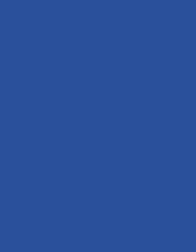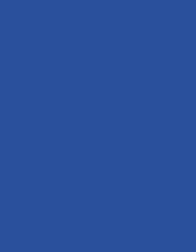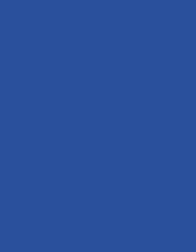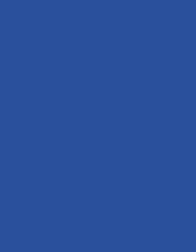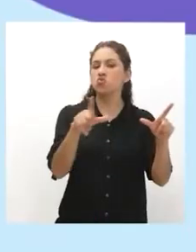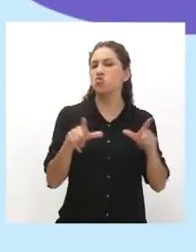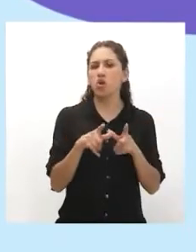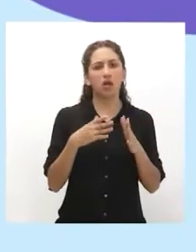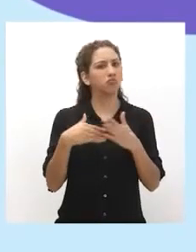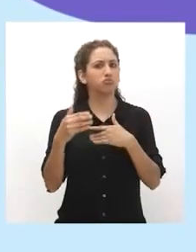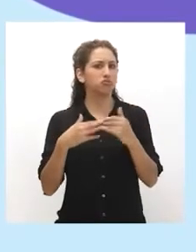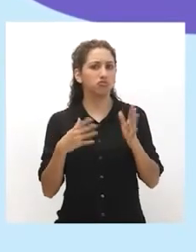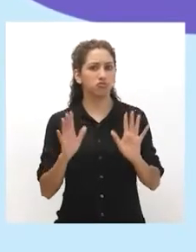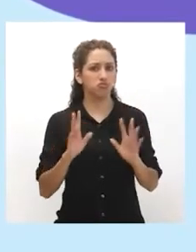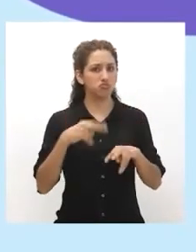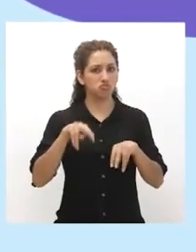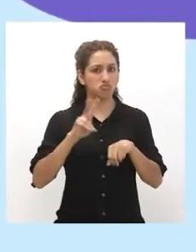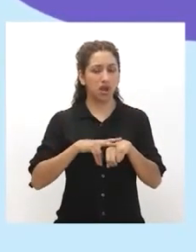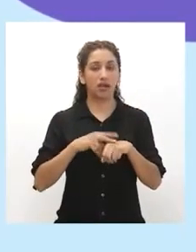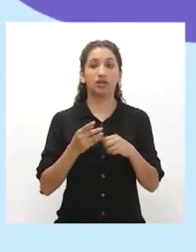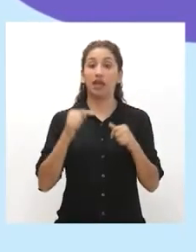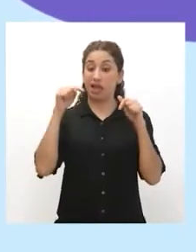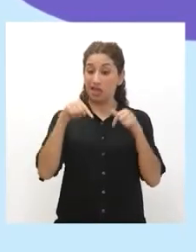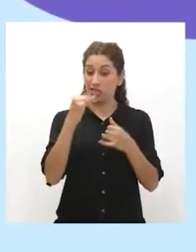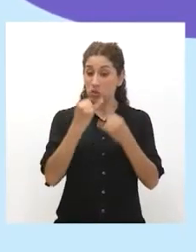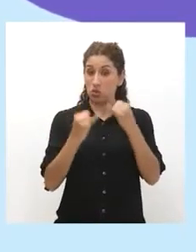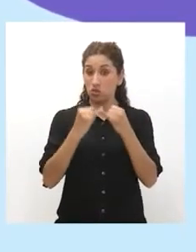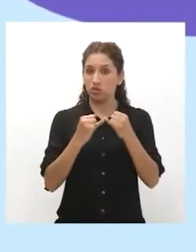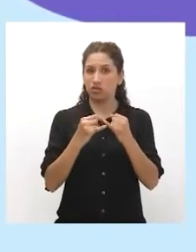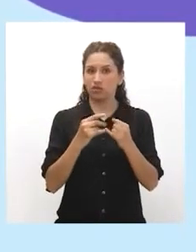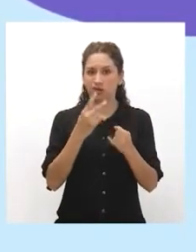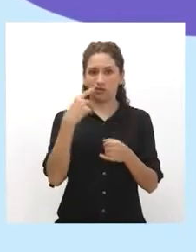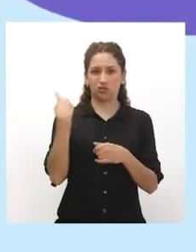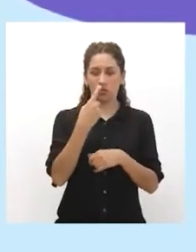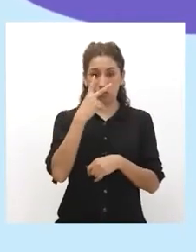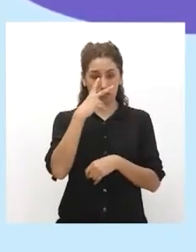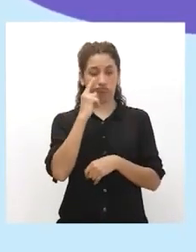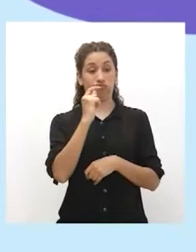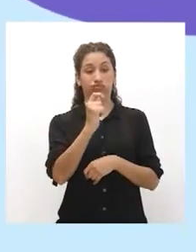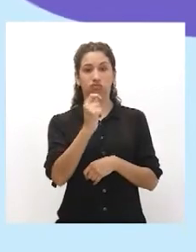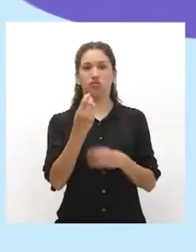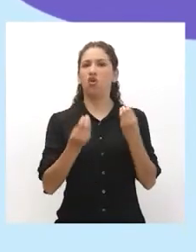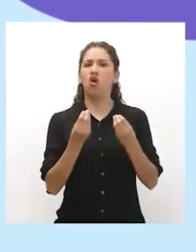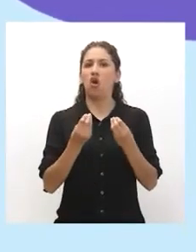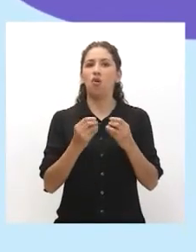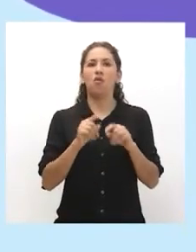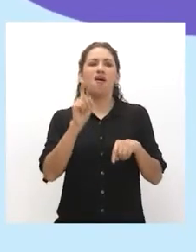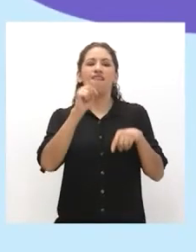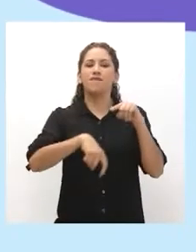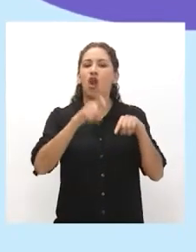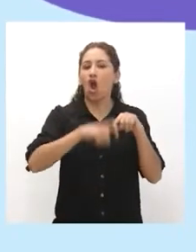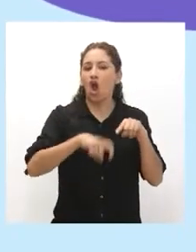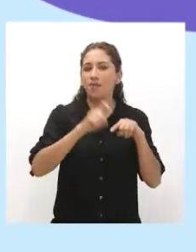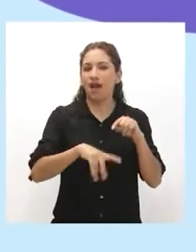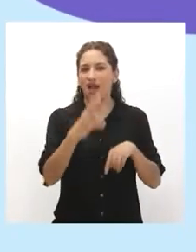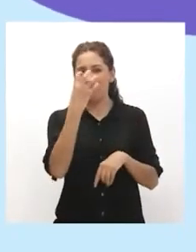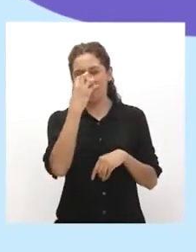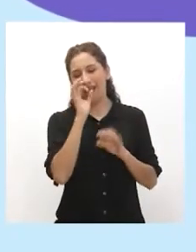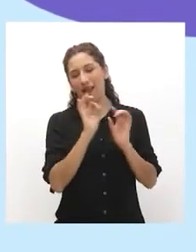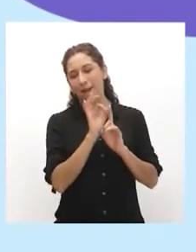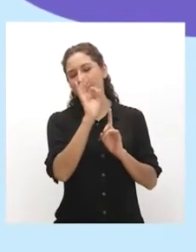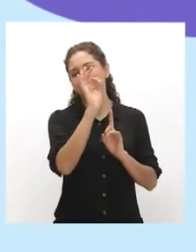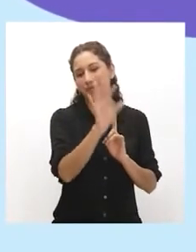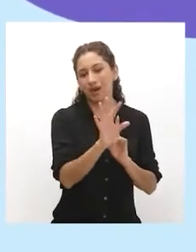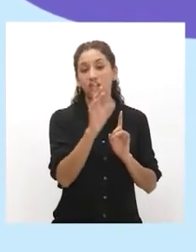formal. En esta última, el racismo es más explícito y se muestra a través de bromas racistas o burlas,